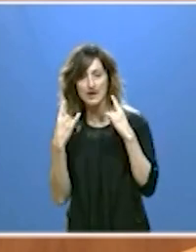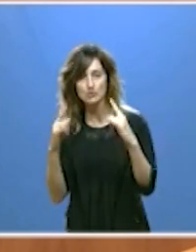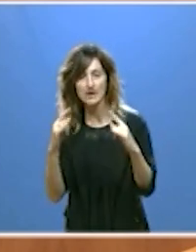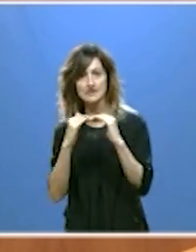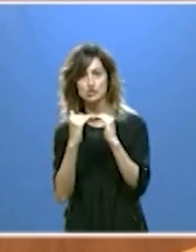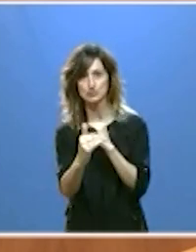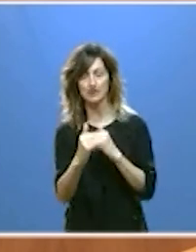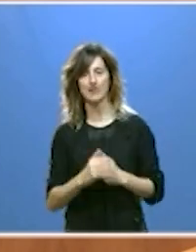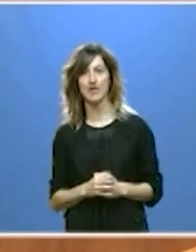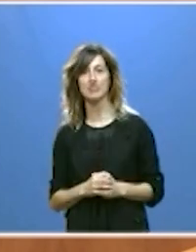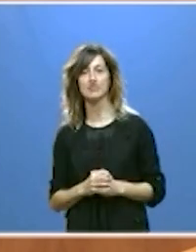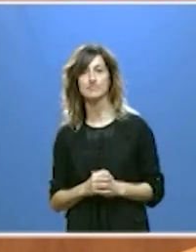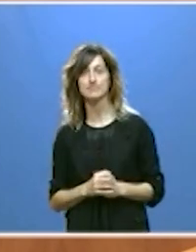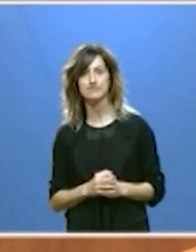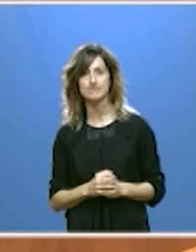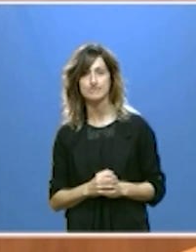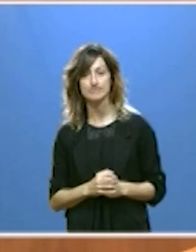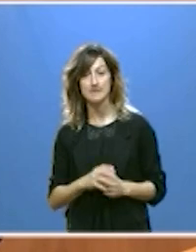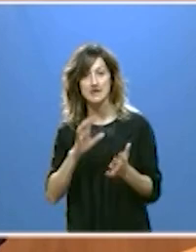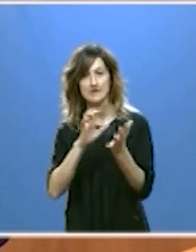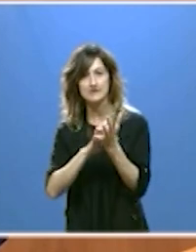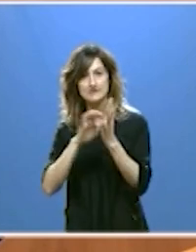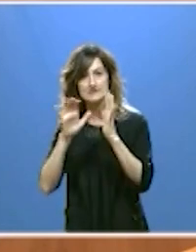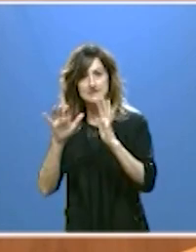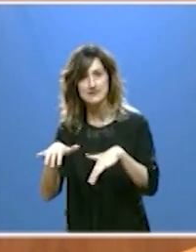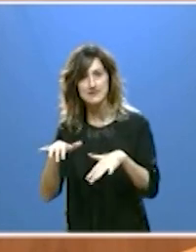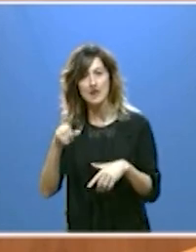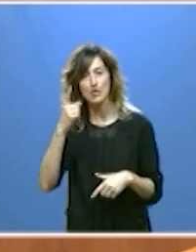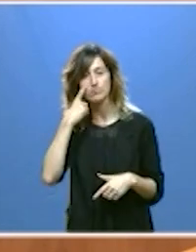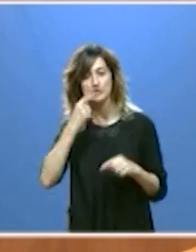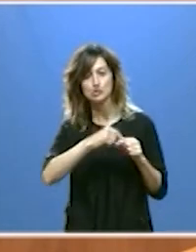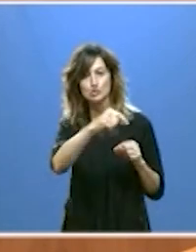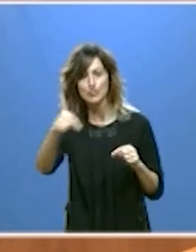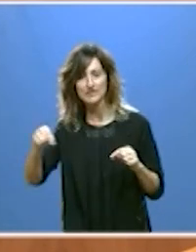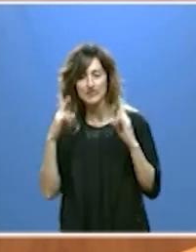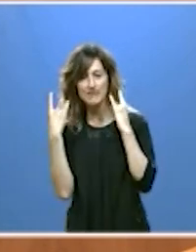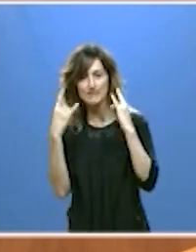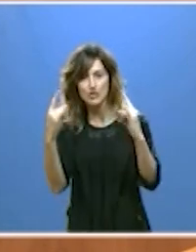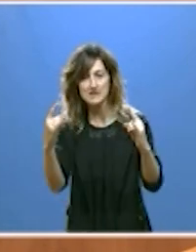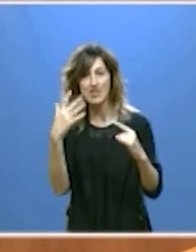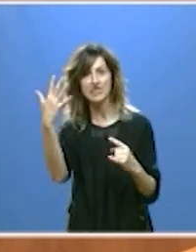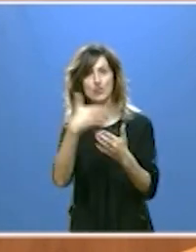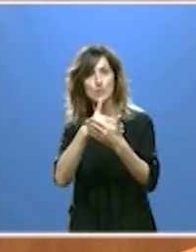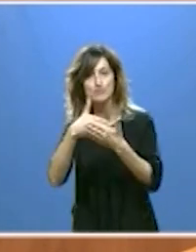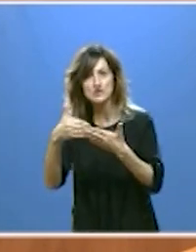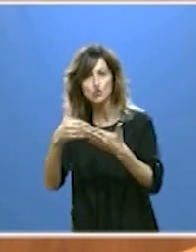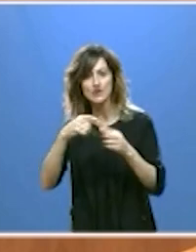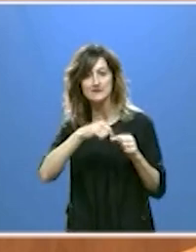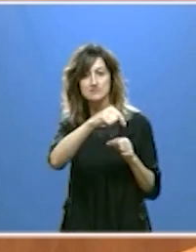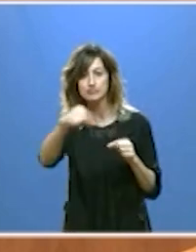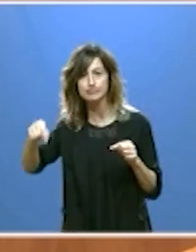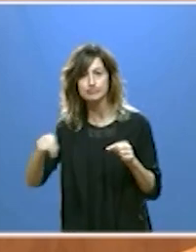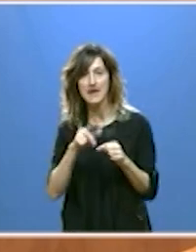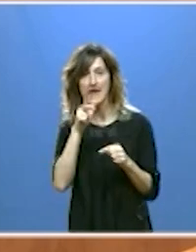sostenibilidad. Somos la comunidad autónoma con mayor superficie forestal con 5 millones de hectáreas,